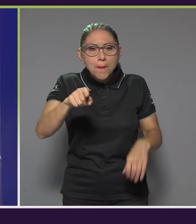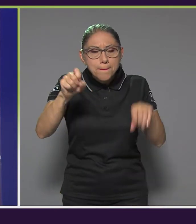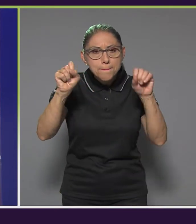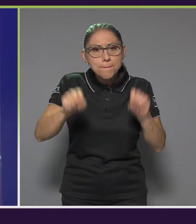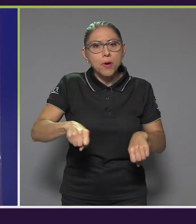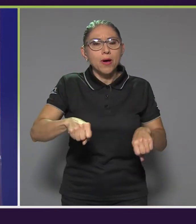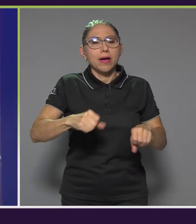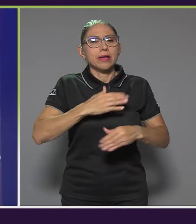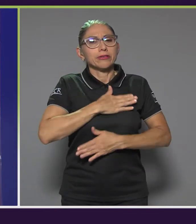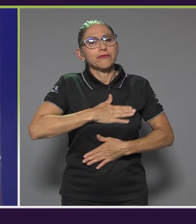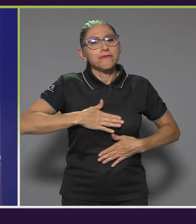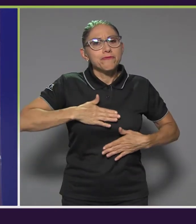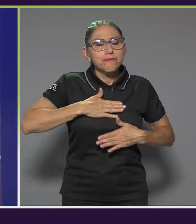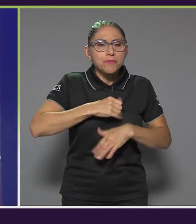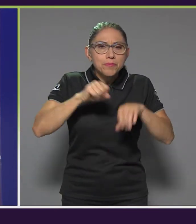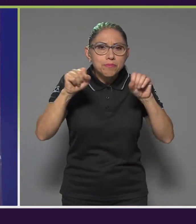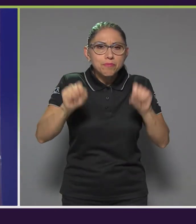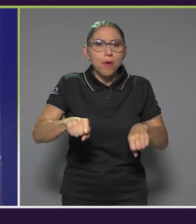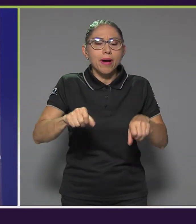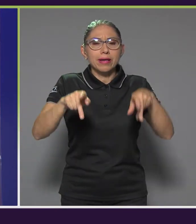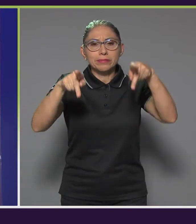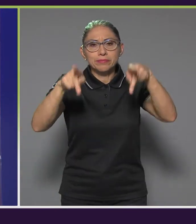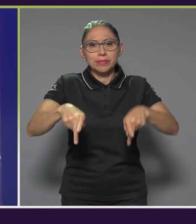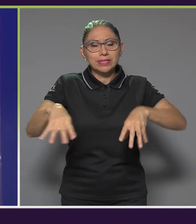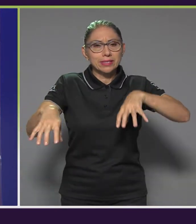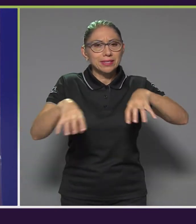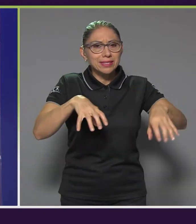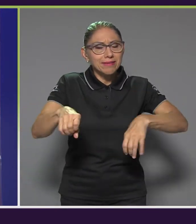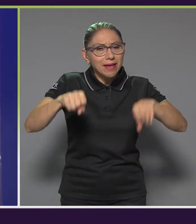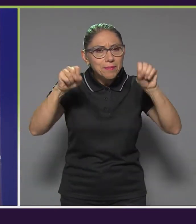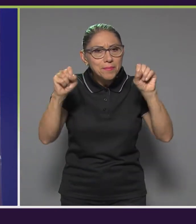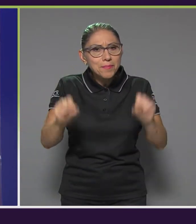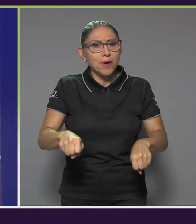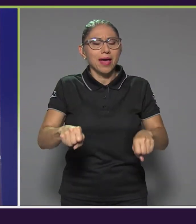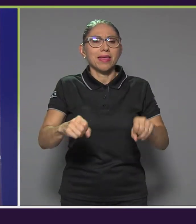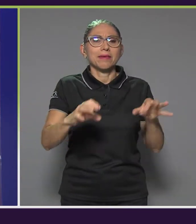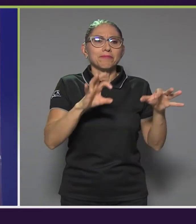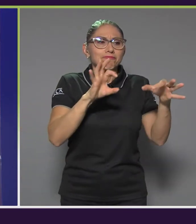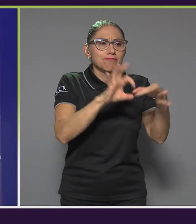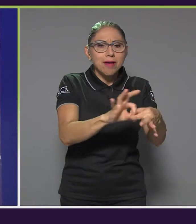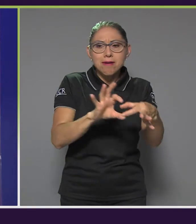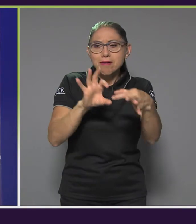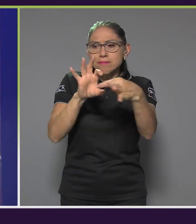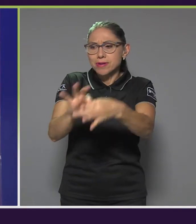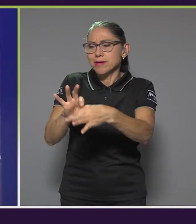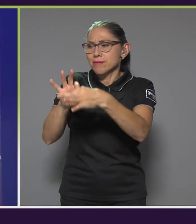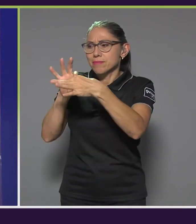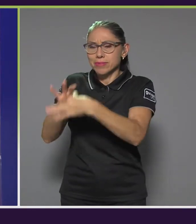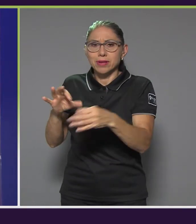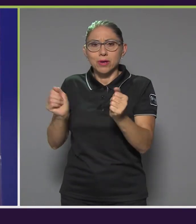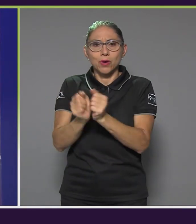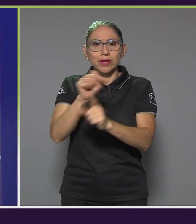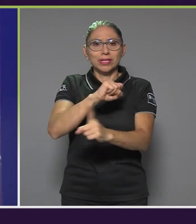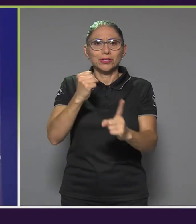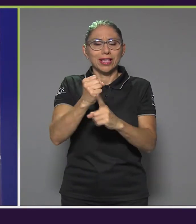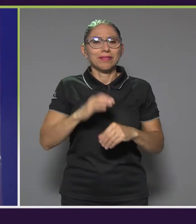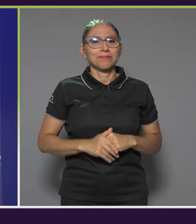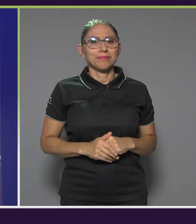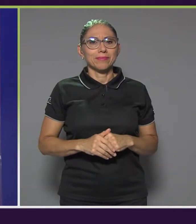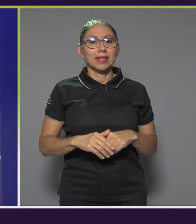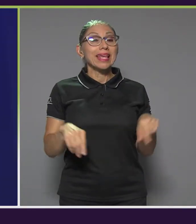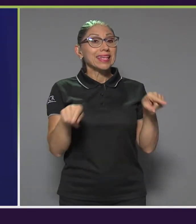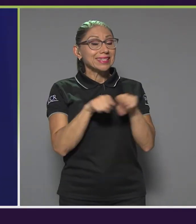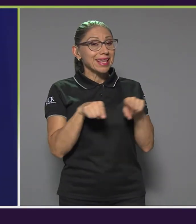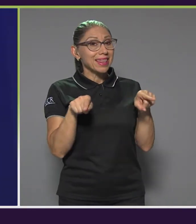de disfrutar, de ser una persona activa, de estar vinculada con los diferentes elementos de la sociedad. Y es que además las